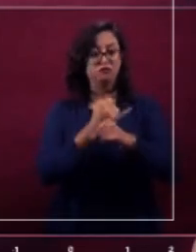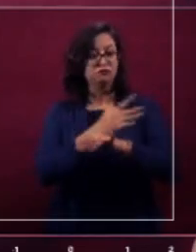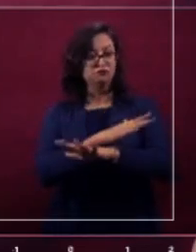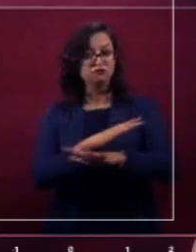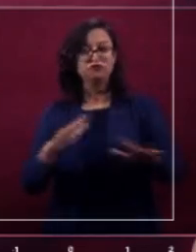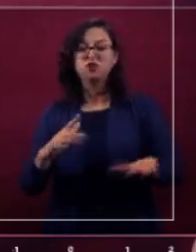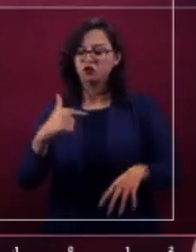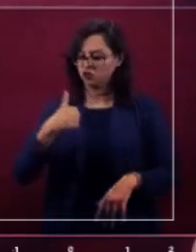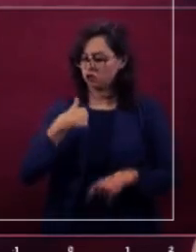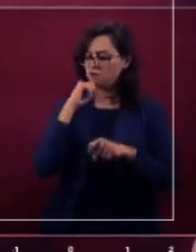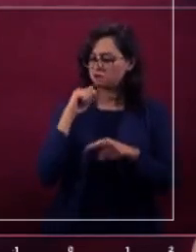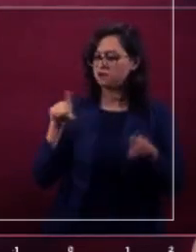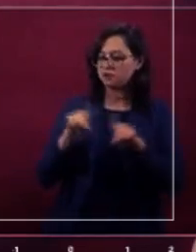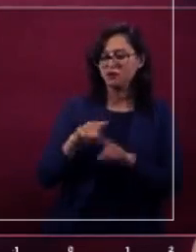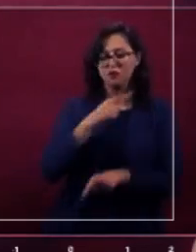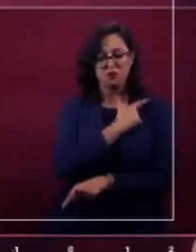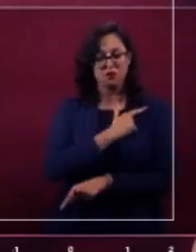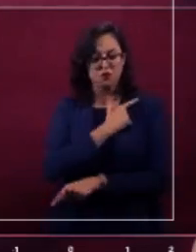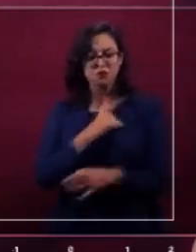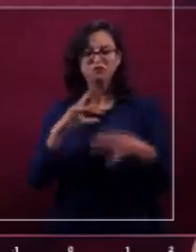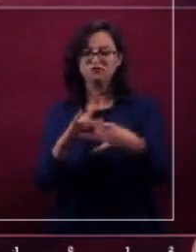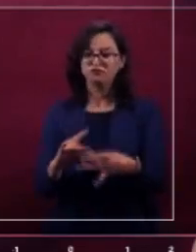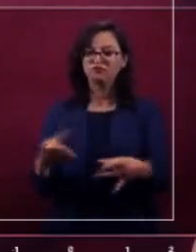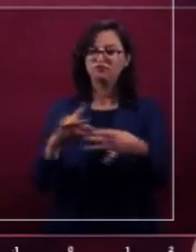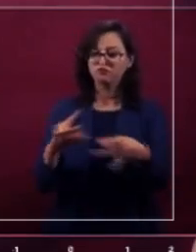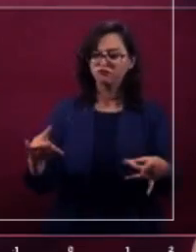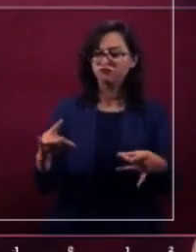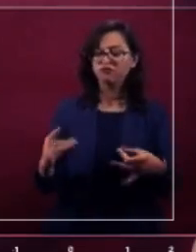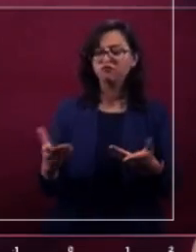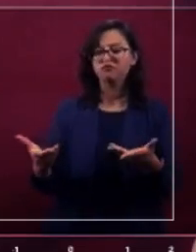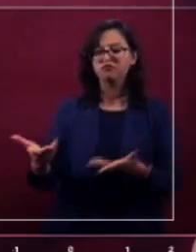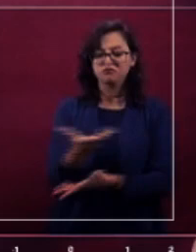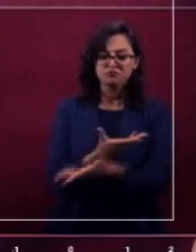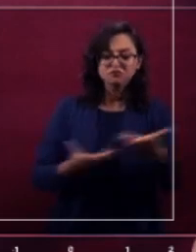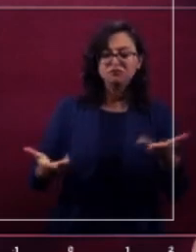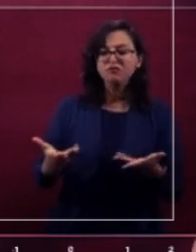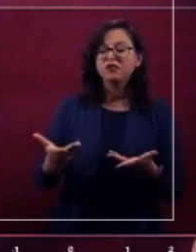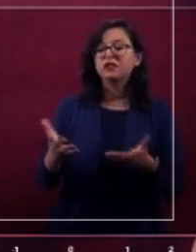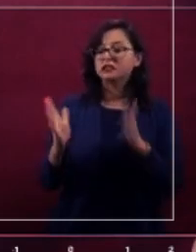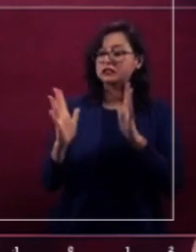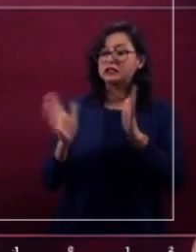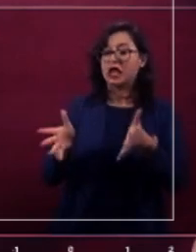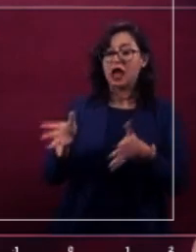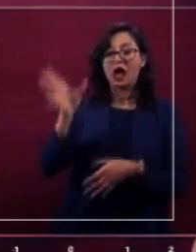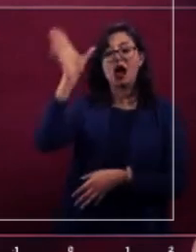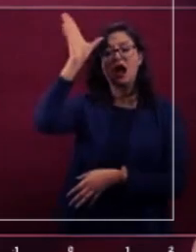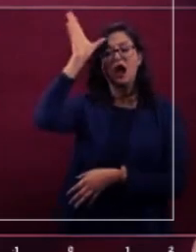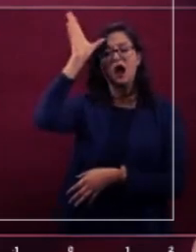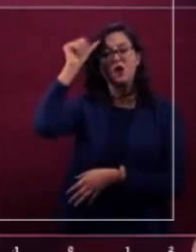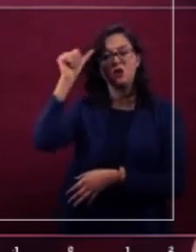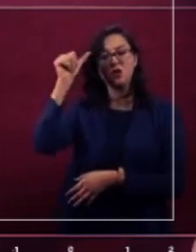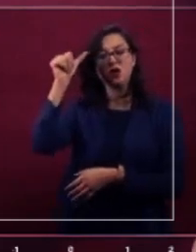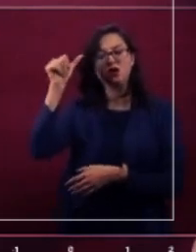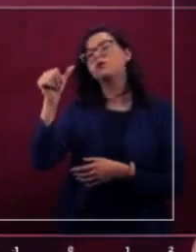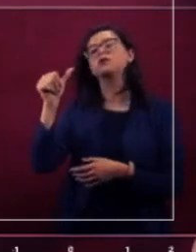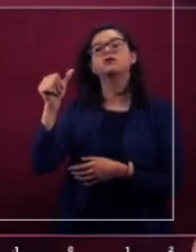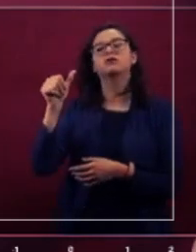¿Qué es el acuerdo de